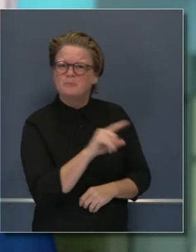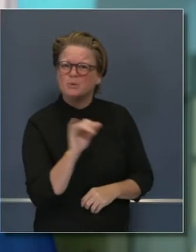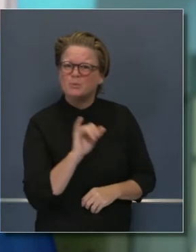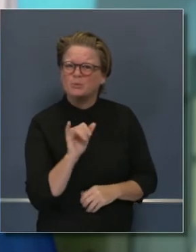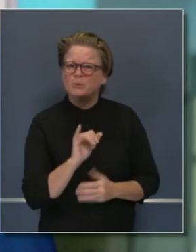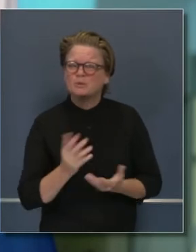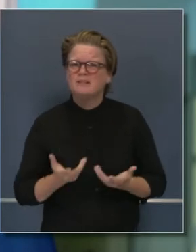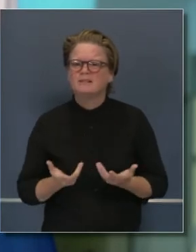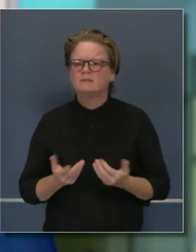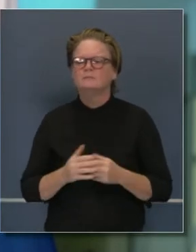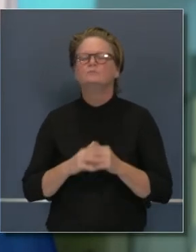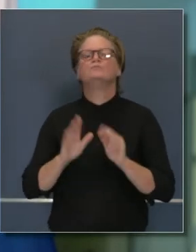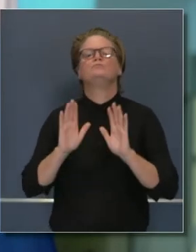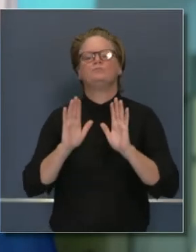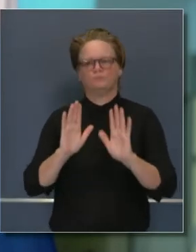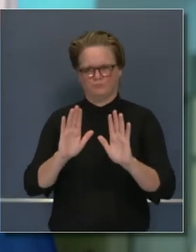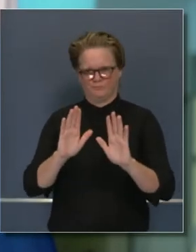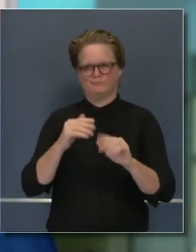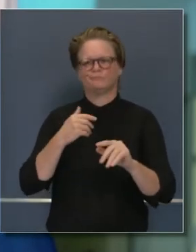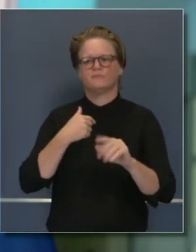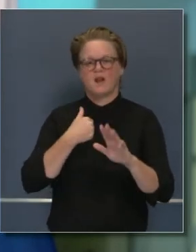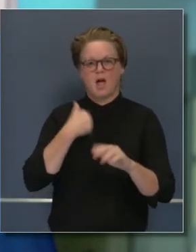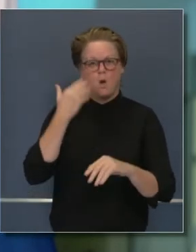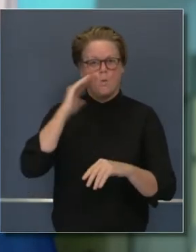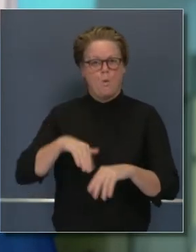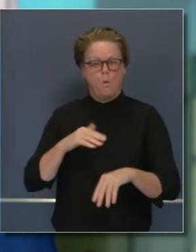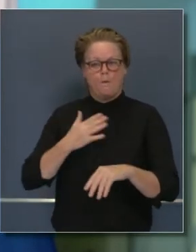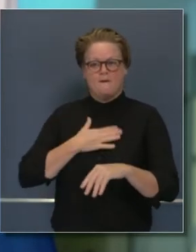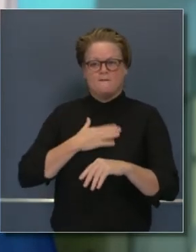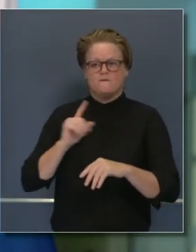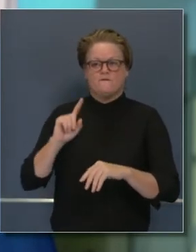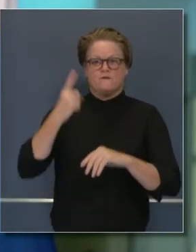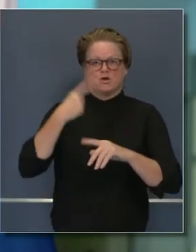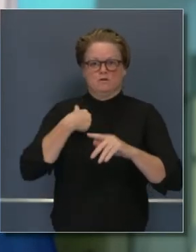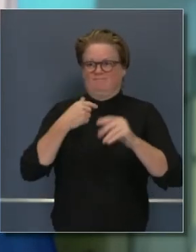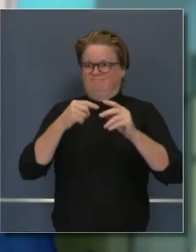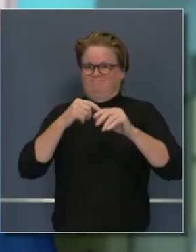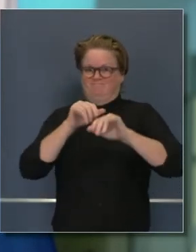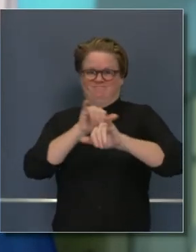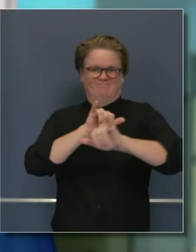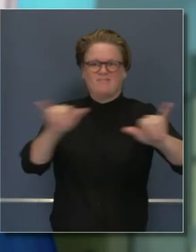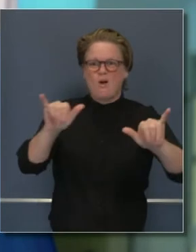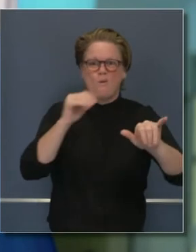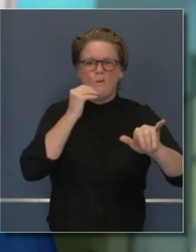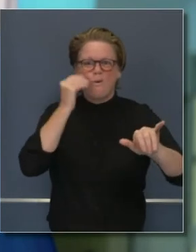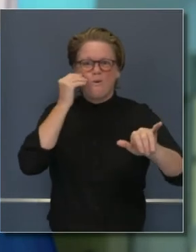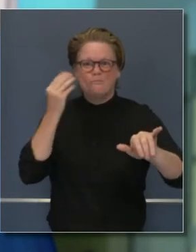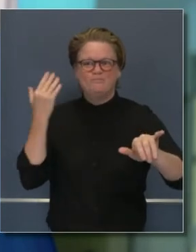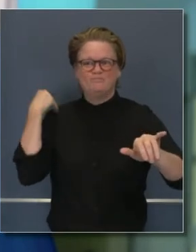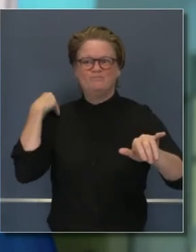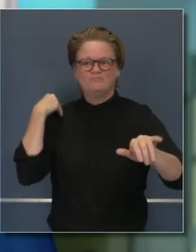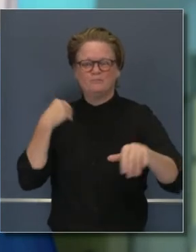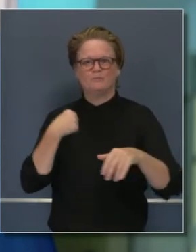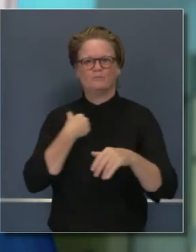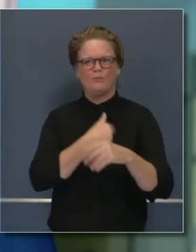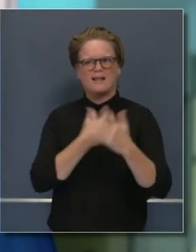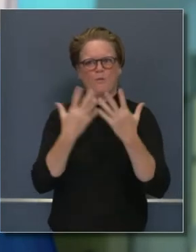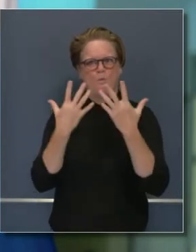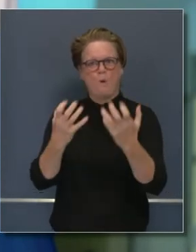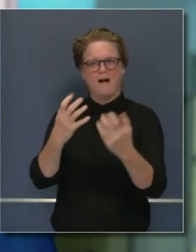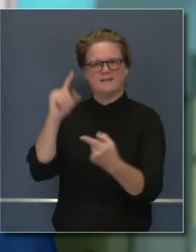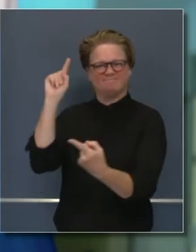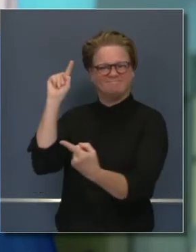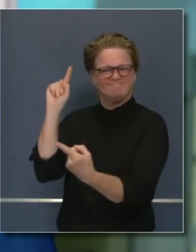en nuestro protocolo quirúrgico para mitigar la propagación del virus. La orden original se determinó